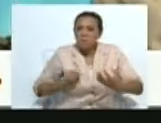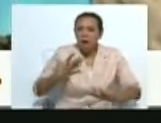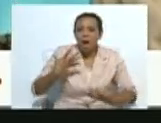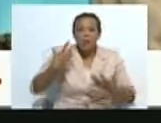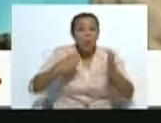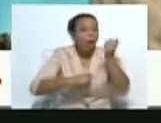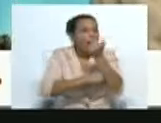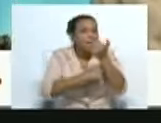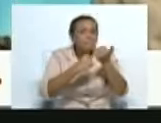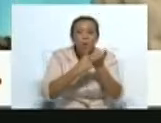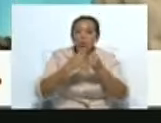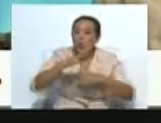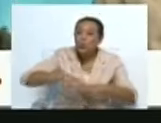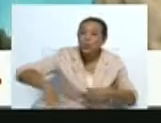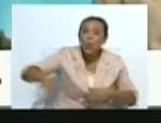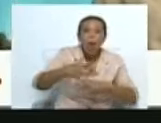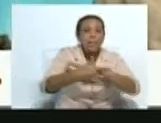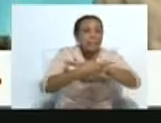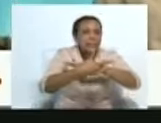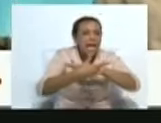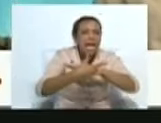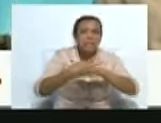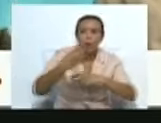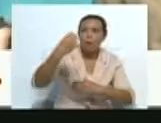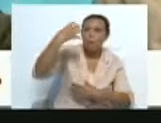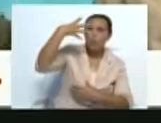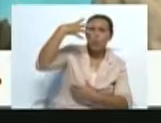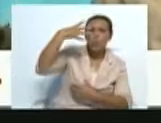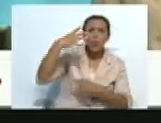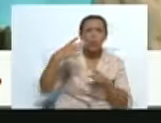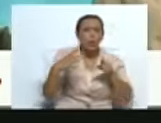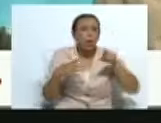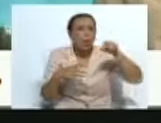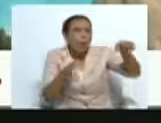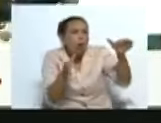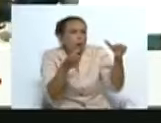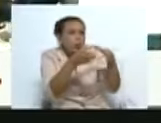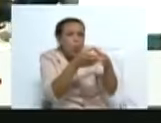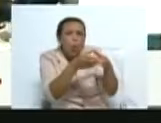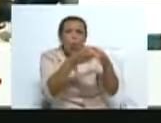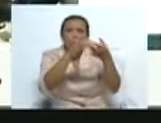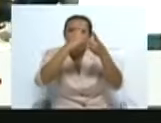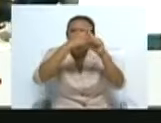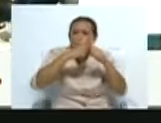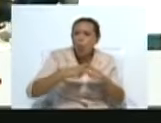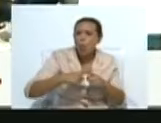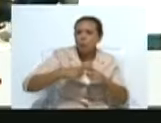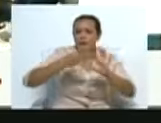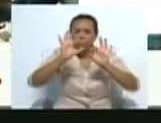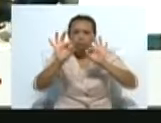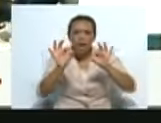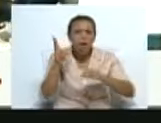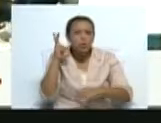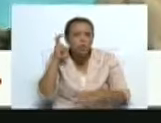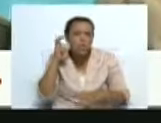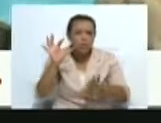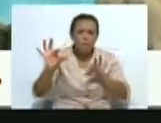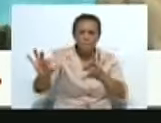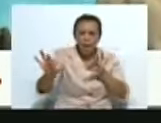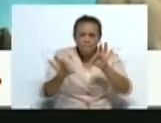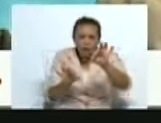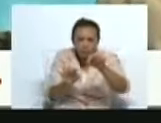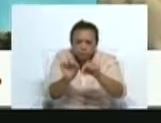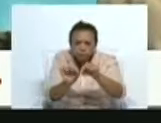apoyo de todos, de los técnicos, de la organización, de los productores y todos. Yo creo que